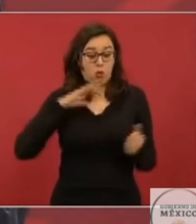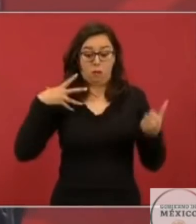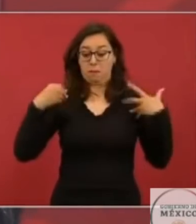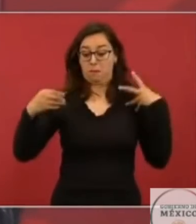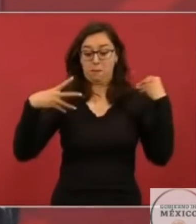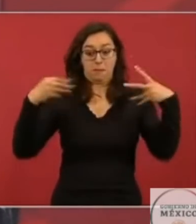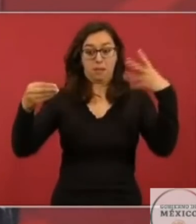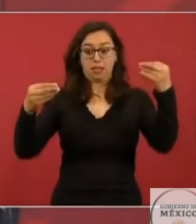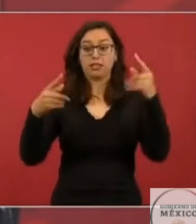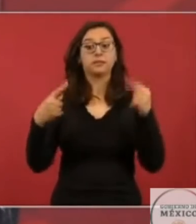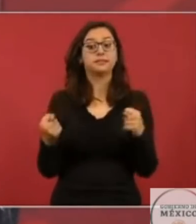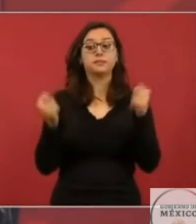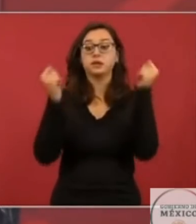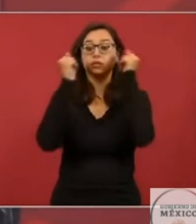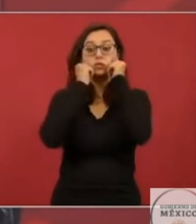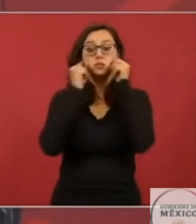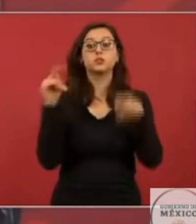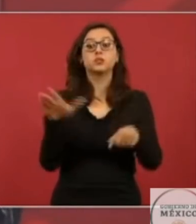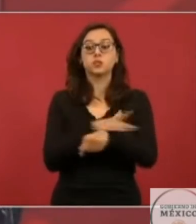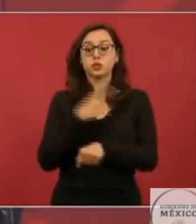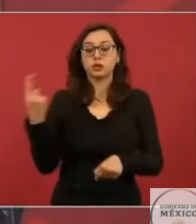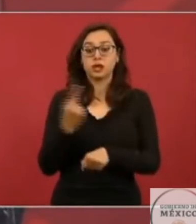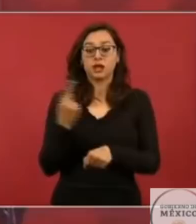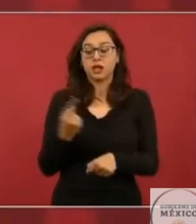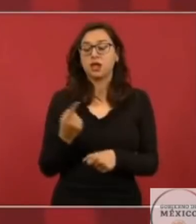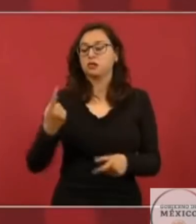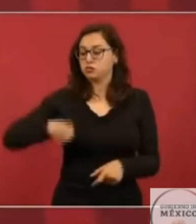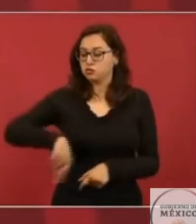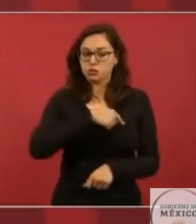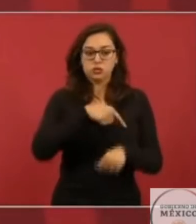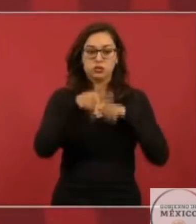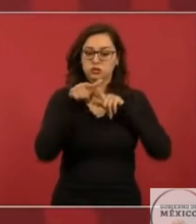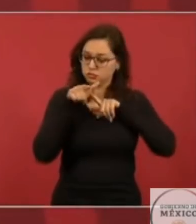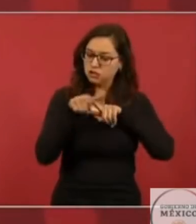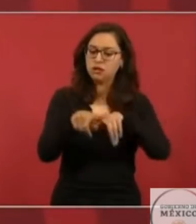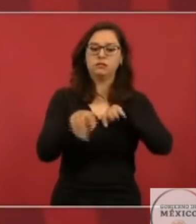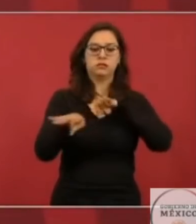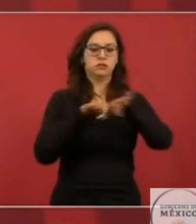la rehabilitación de las refinerías. También por eso